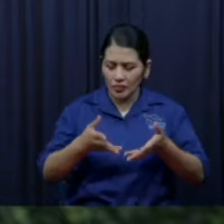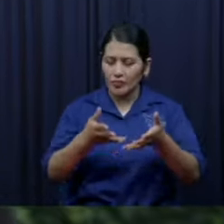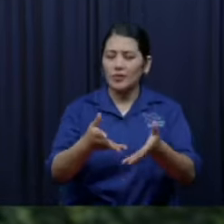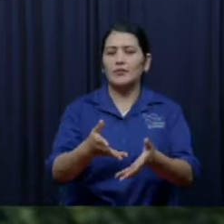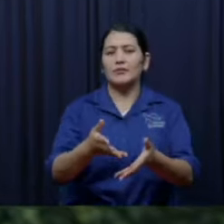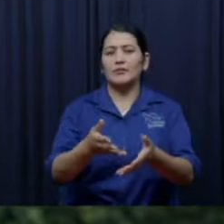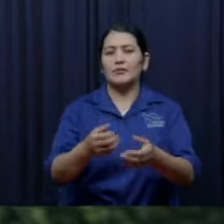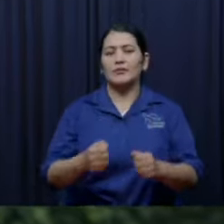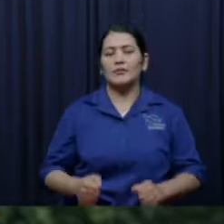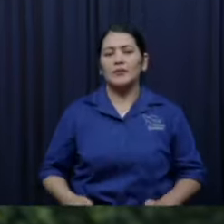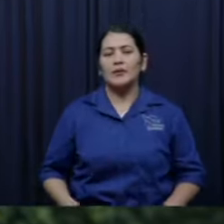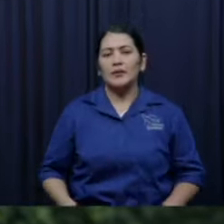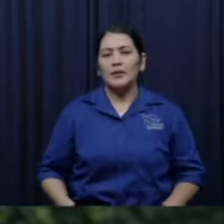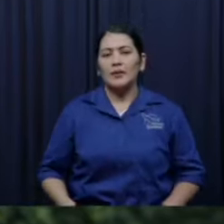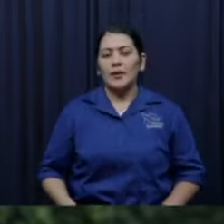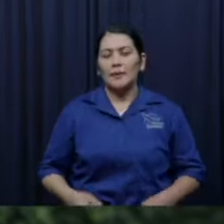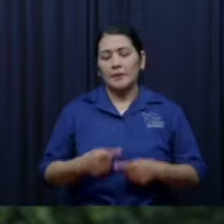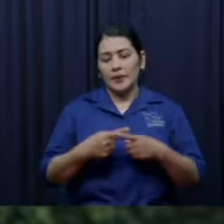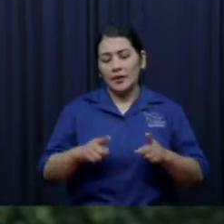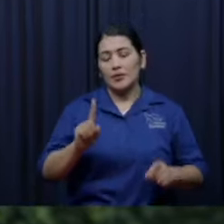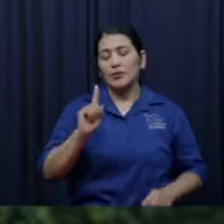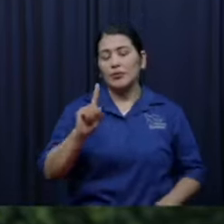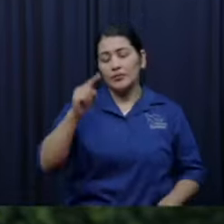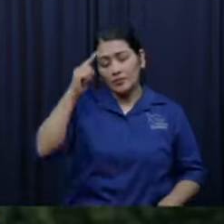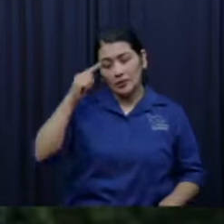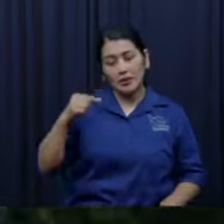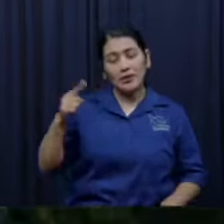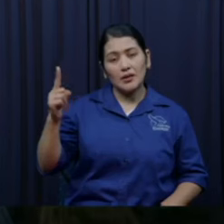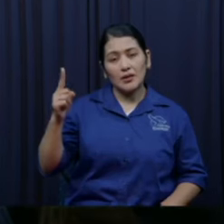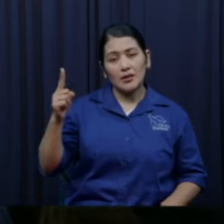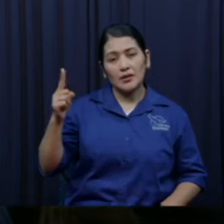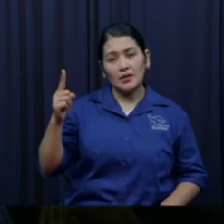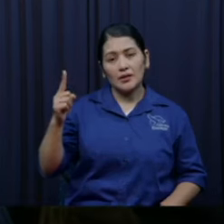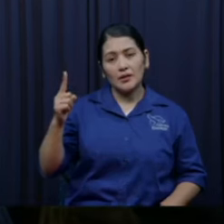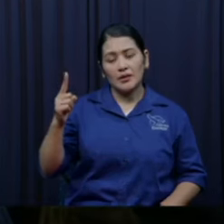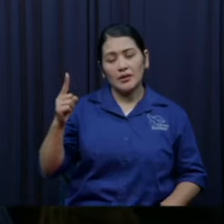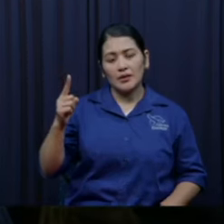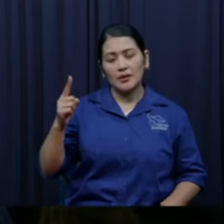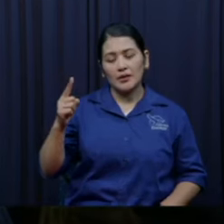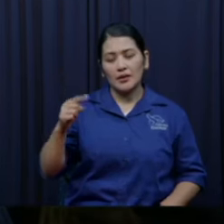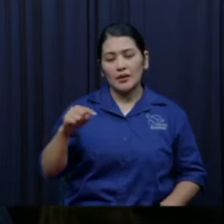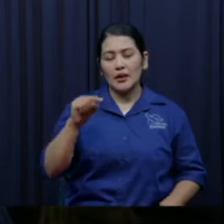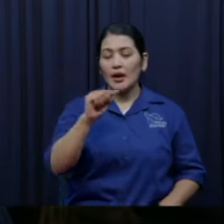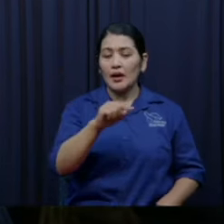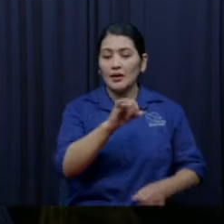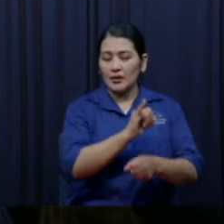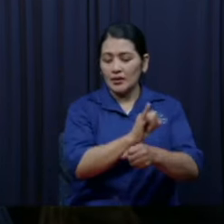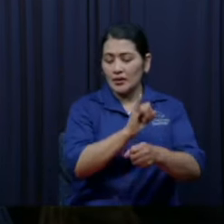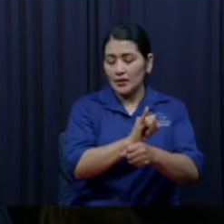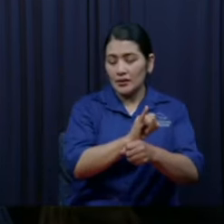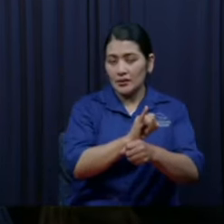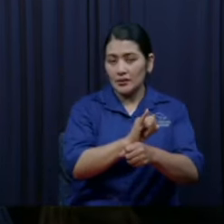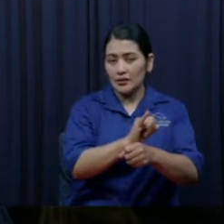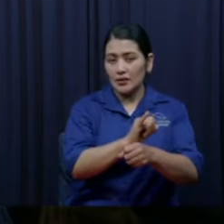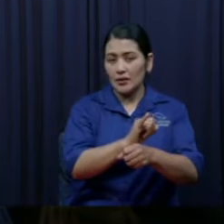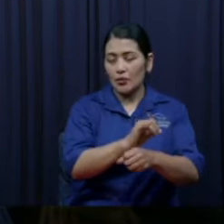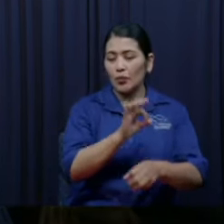el ministro se paró en el púlpito y dijo los ancianos y diáconos lo que les dije